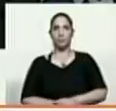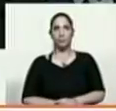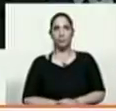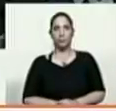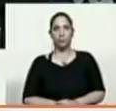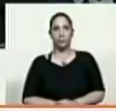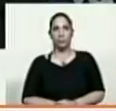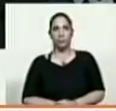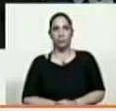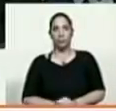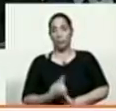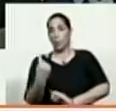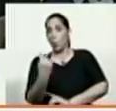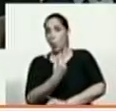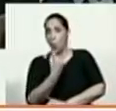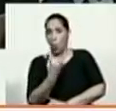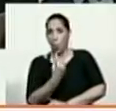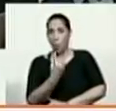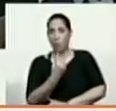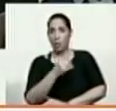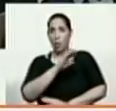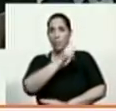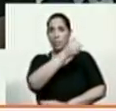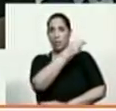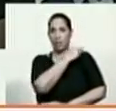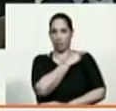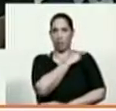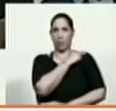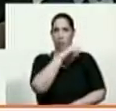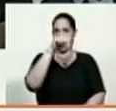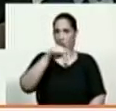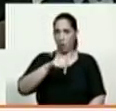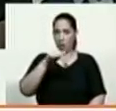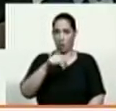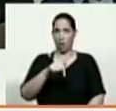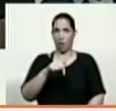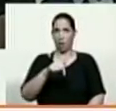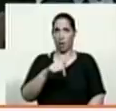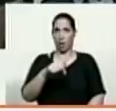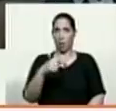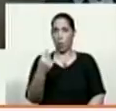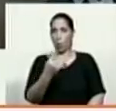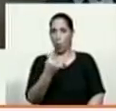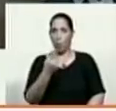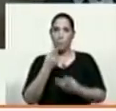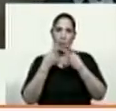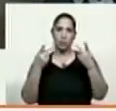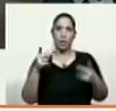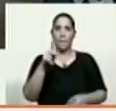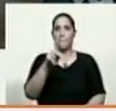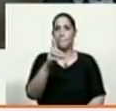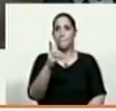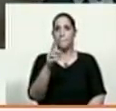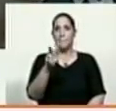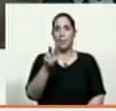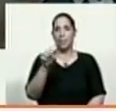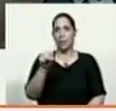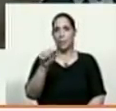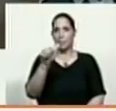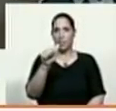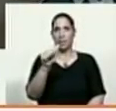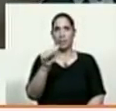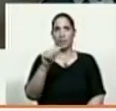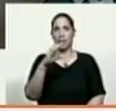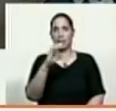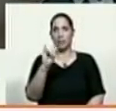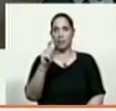Los únicos directivos en este caso voy a mencionar específicamente PDV Sassigo que pueden ser designados en